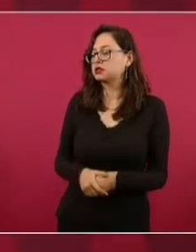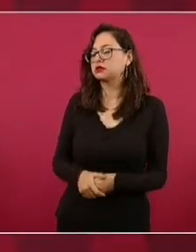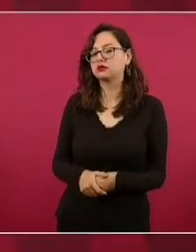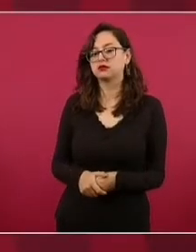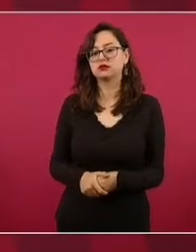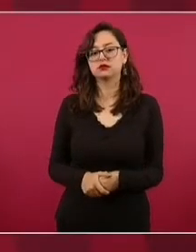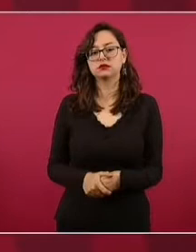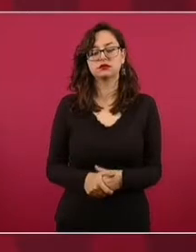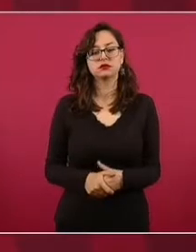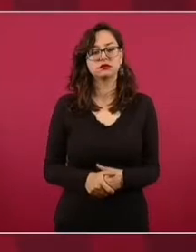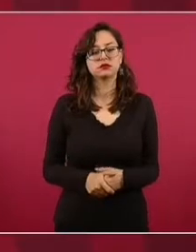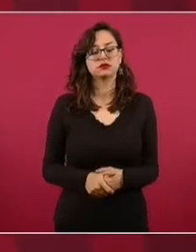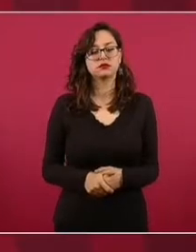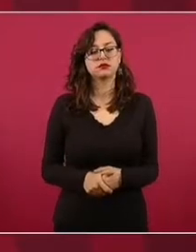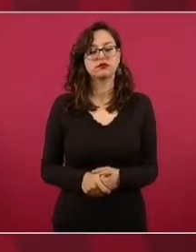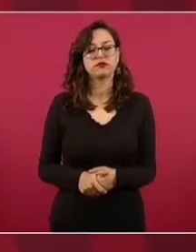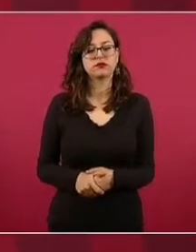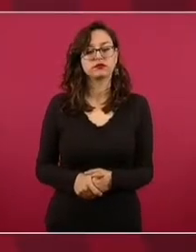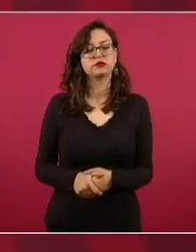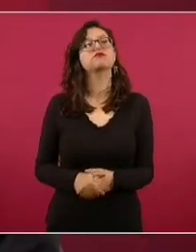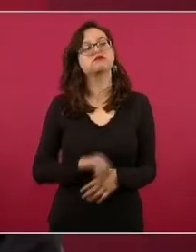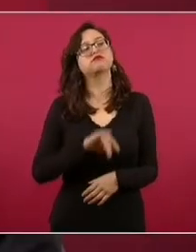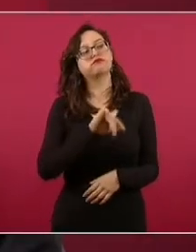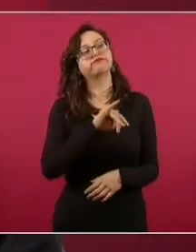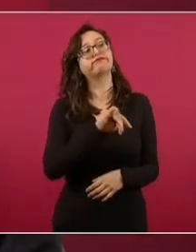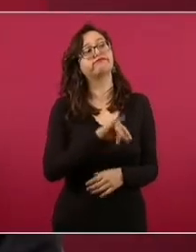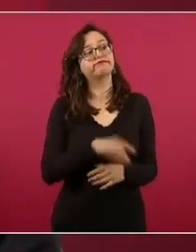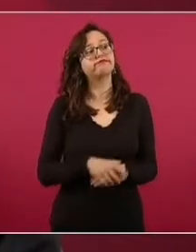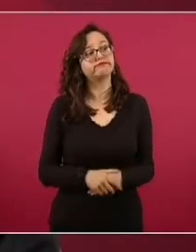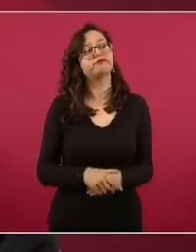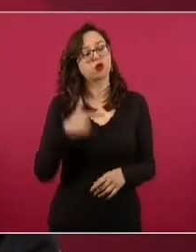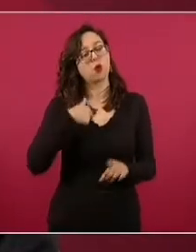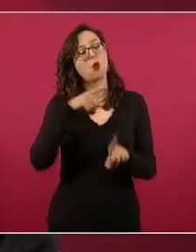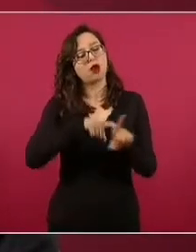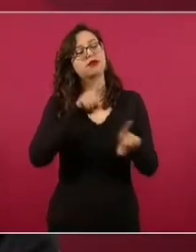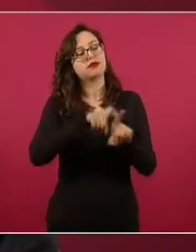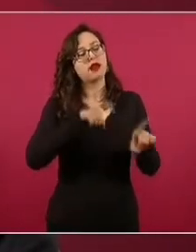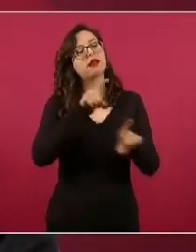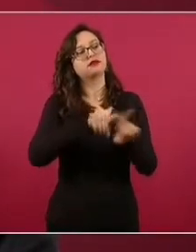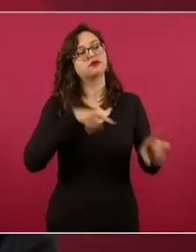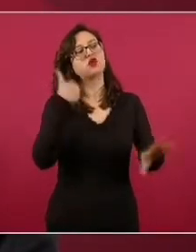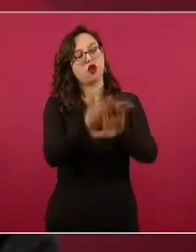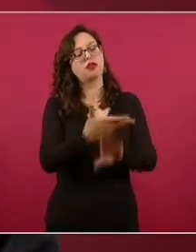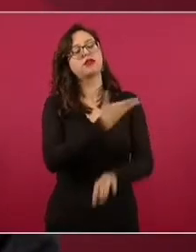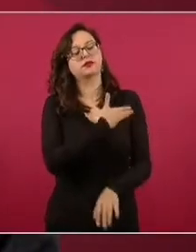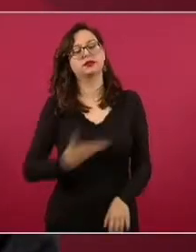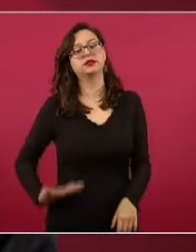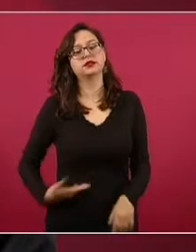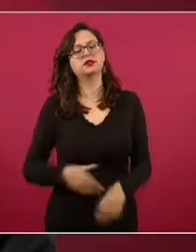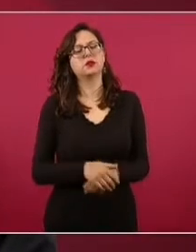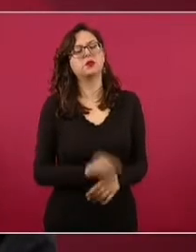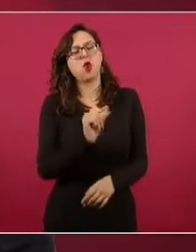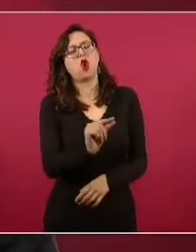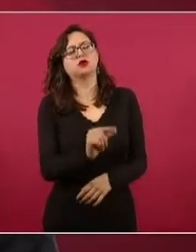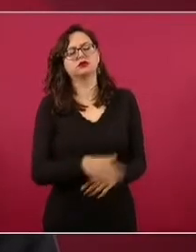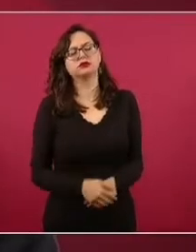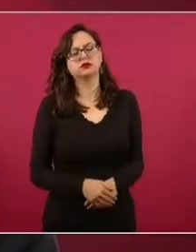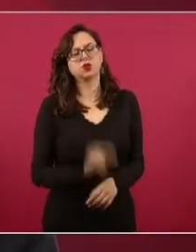sí, poquito.